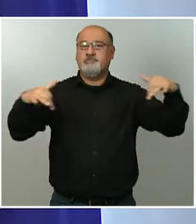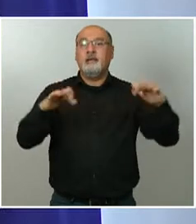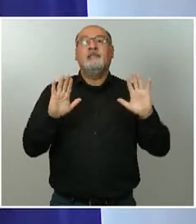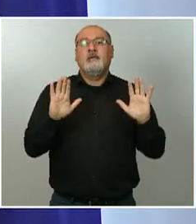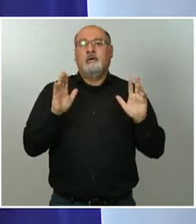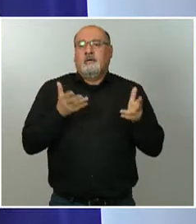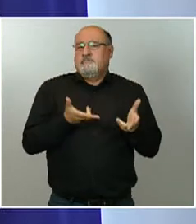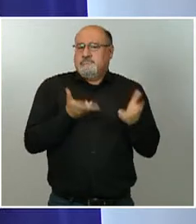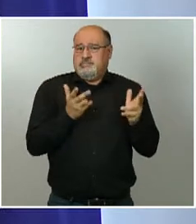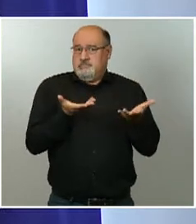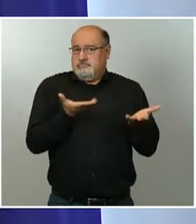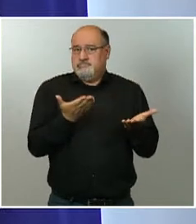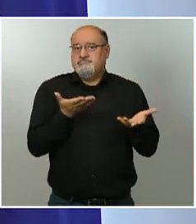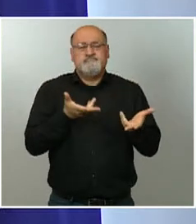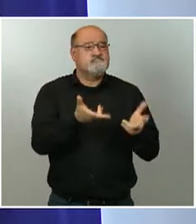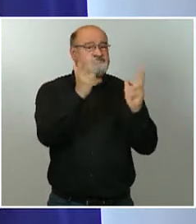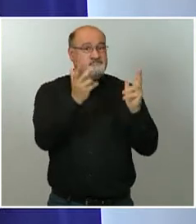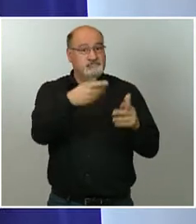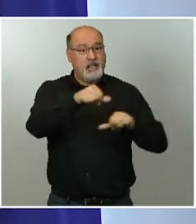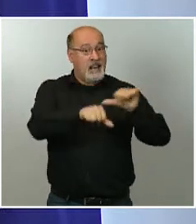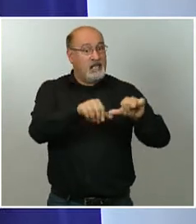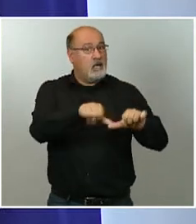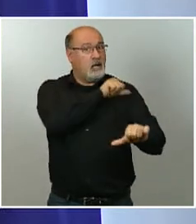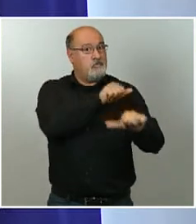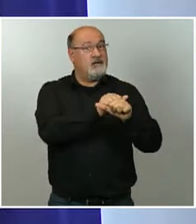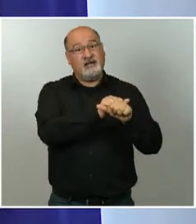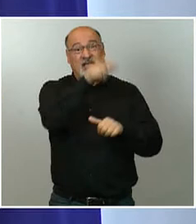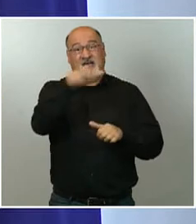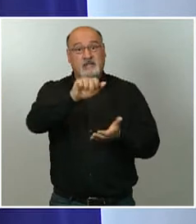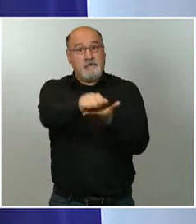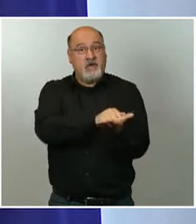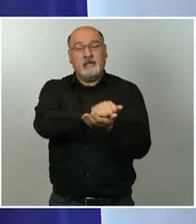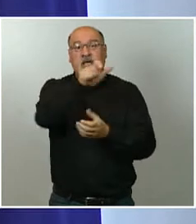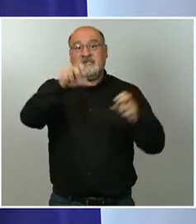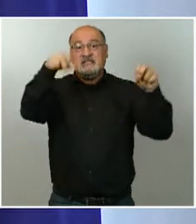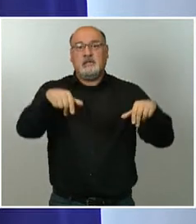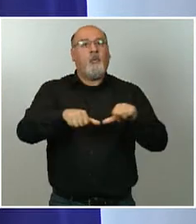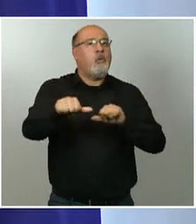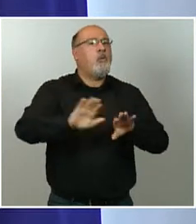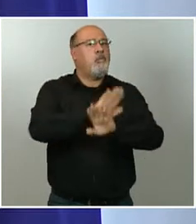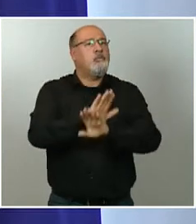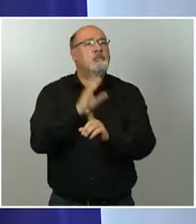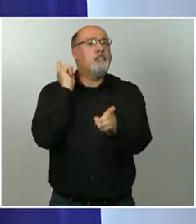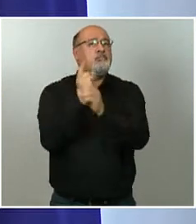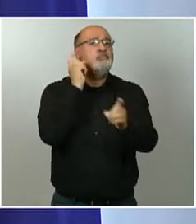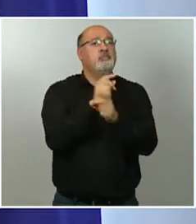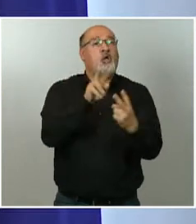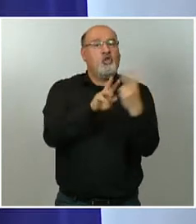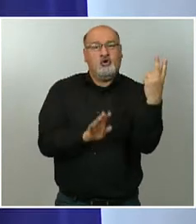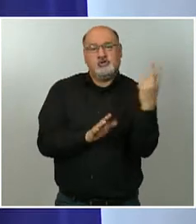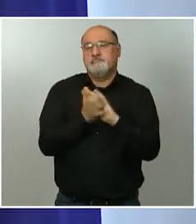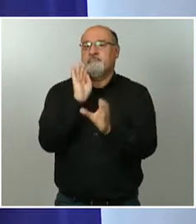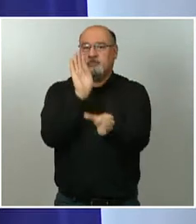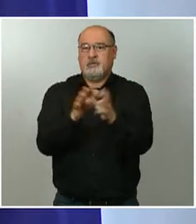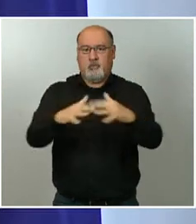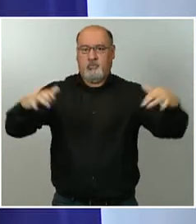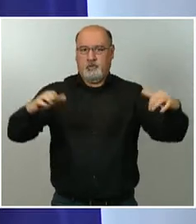que es verdad, que se ha desarrollado sin público, pueda finalizar en sus dos jornadas últimas con algo de público. Esto va a suponer,